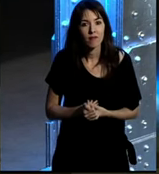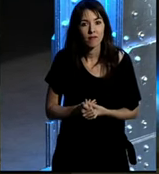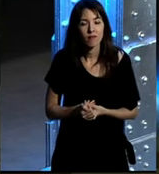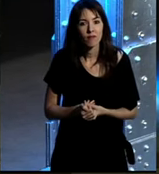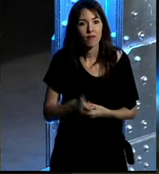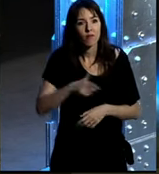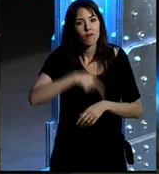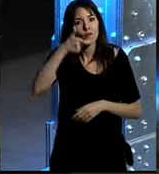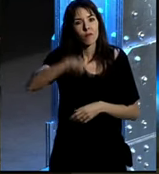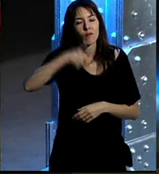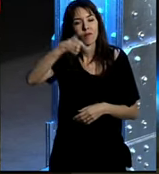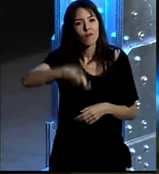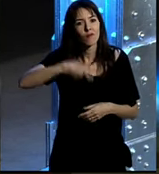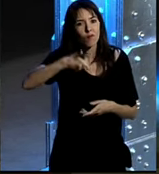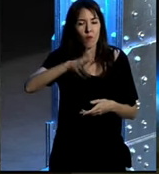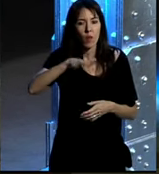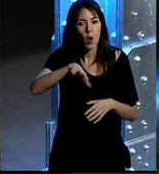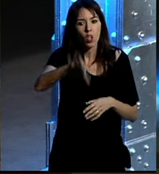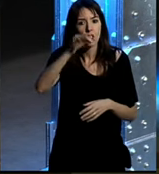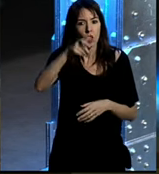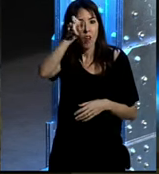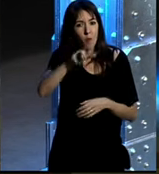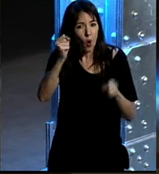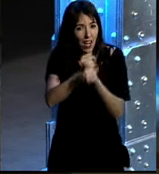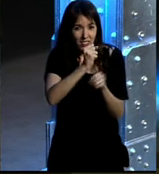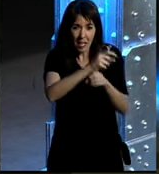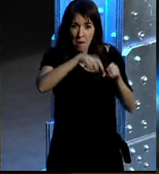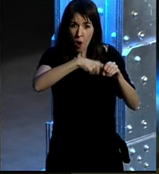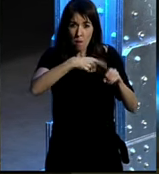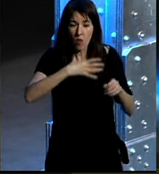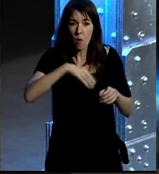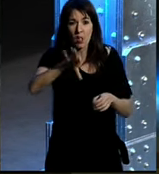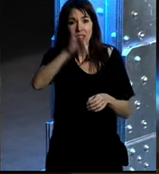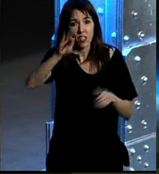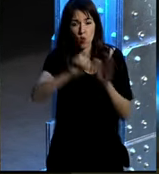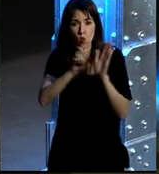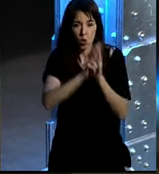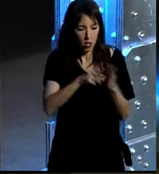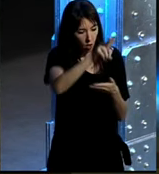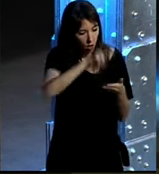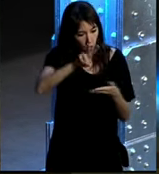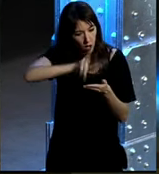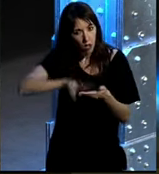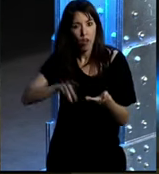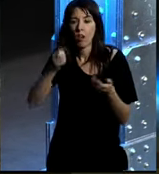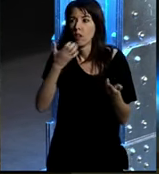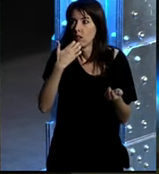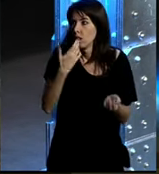¿cuánto tiempo le tienes que dedicar a la selección de un puesto que tienes que hacer una selección de currículums hacer 25